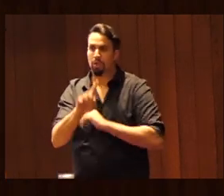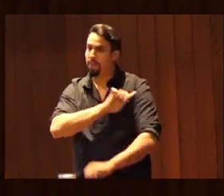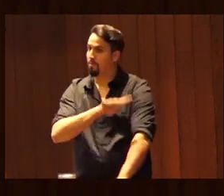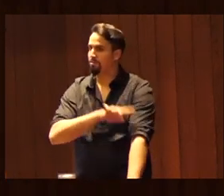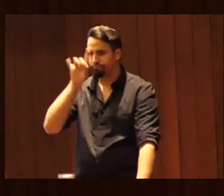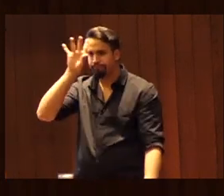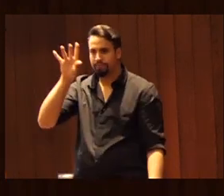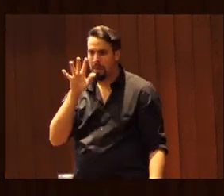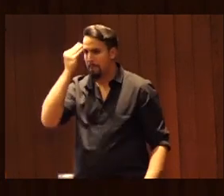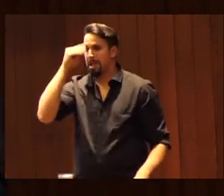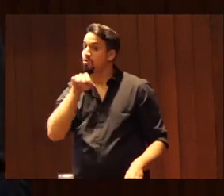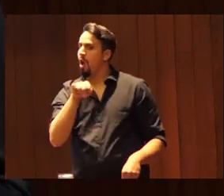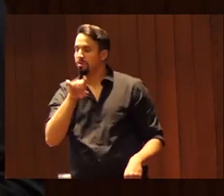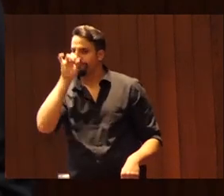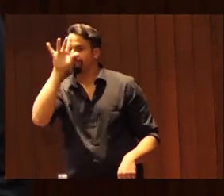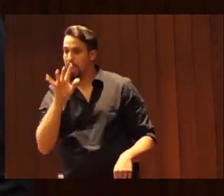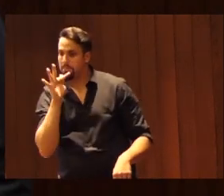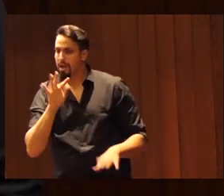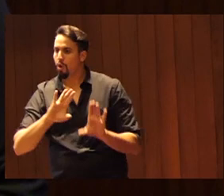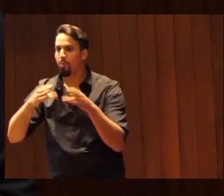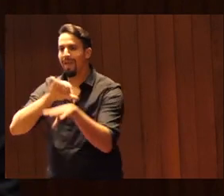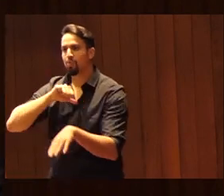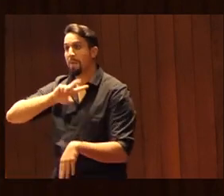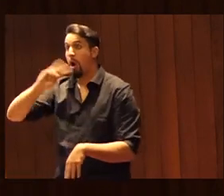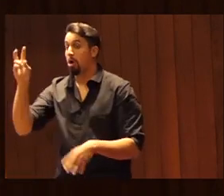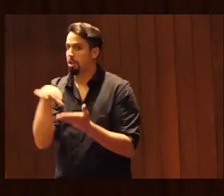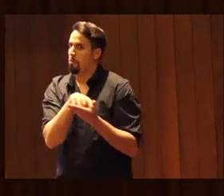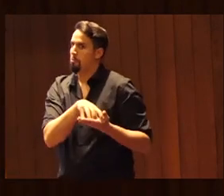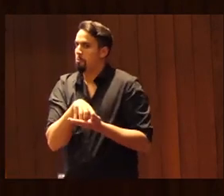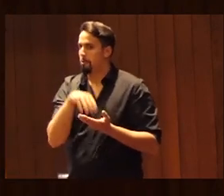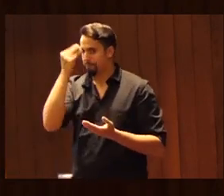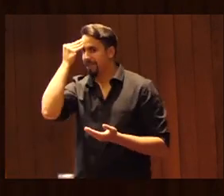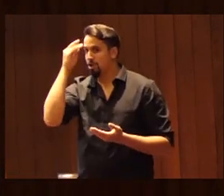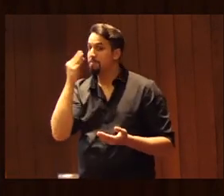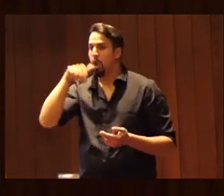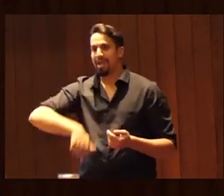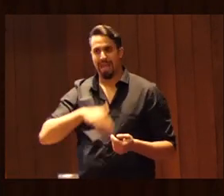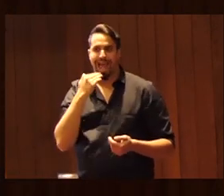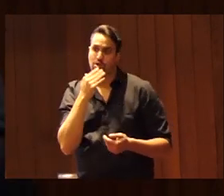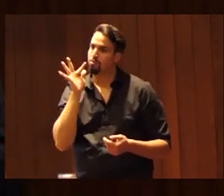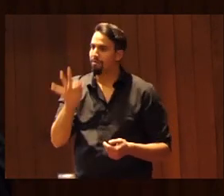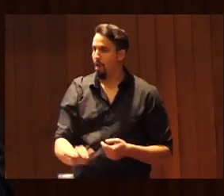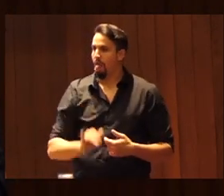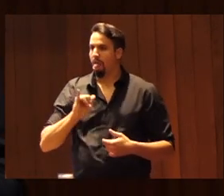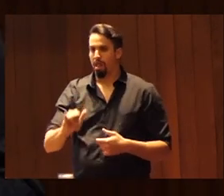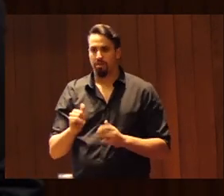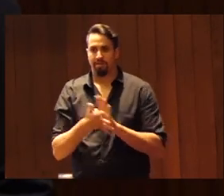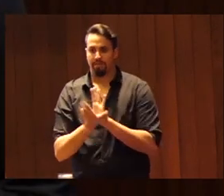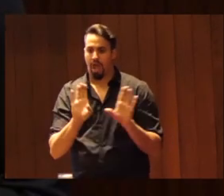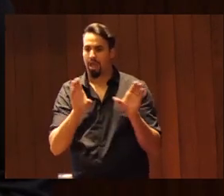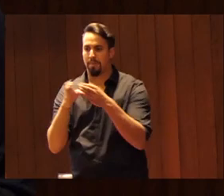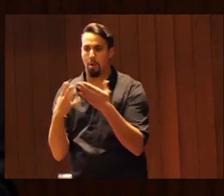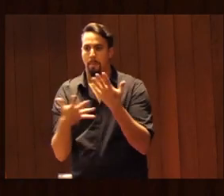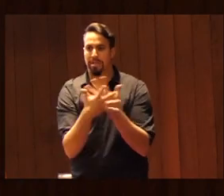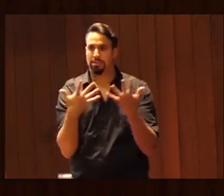Creo que es llamativo. En otras comunidades autónomas dudo que sea así. Y creo que es algo positivo también, que hay equipos mixtos y que